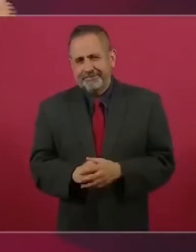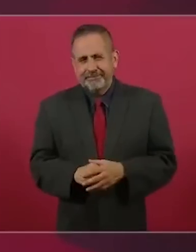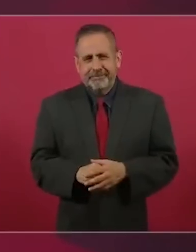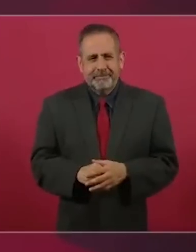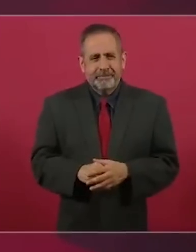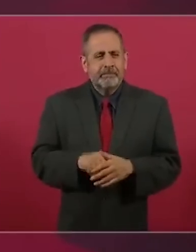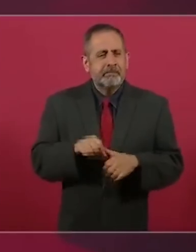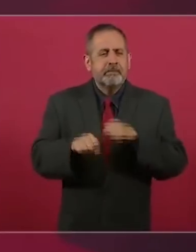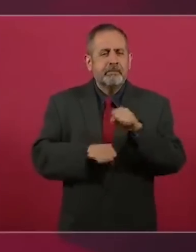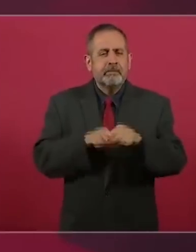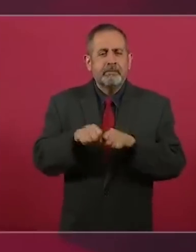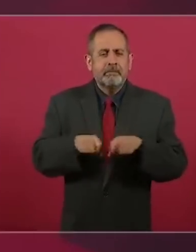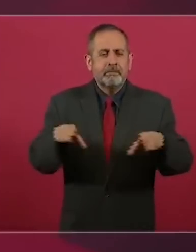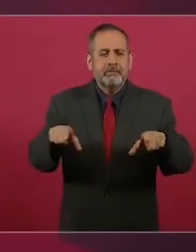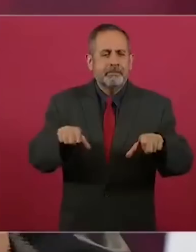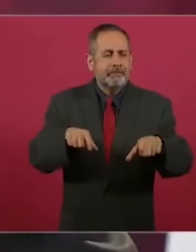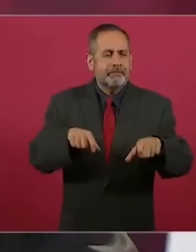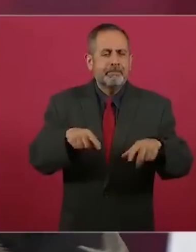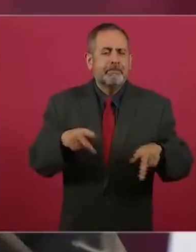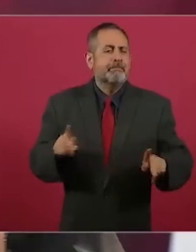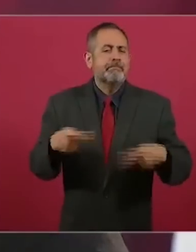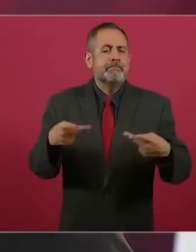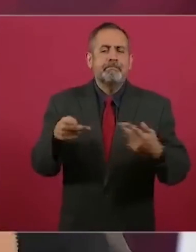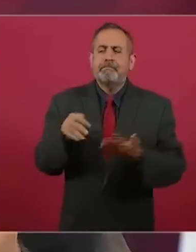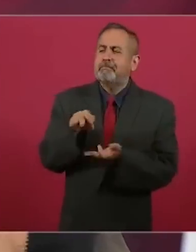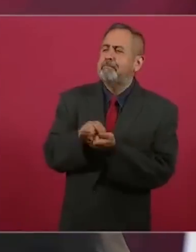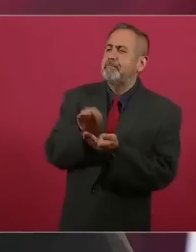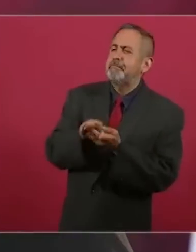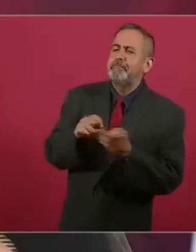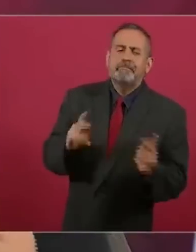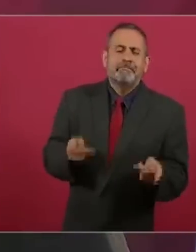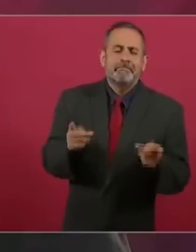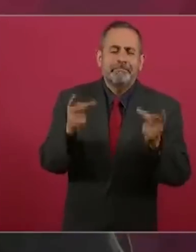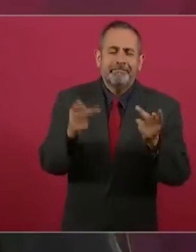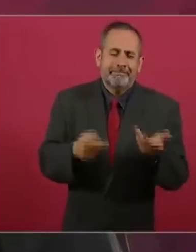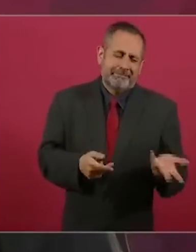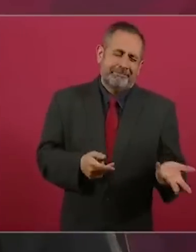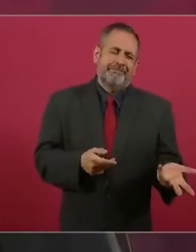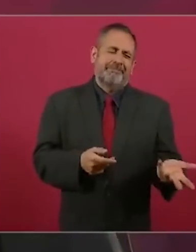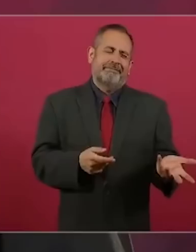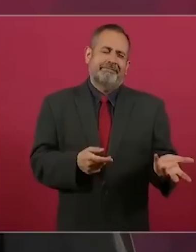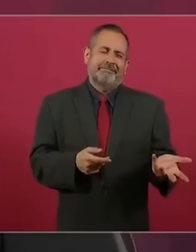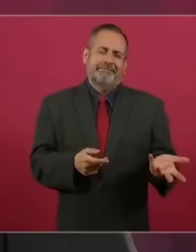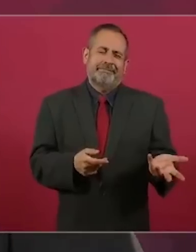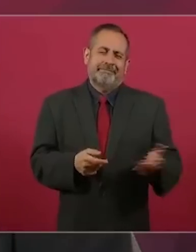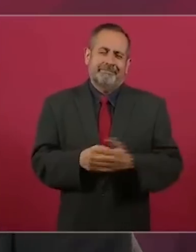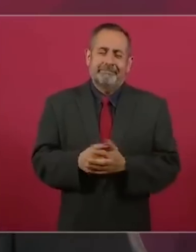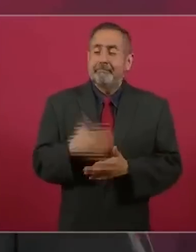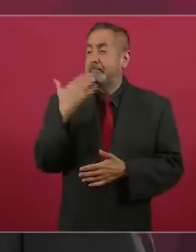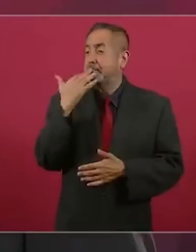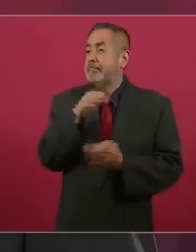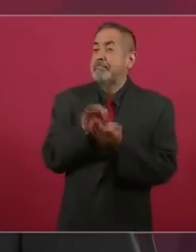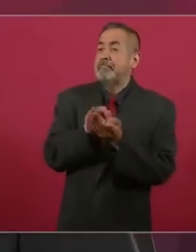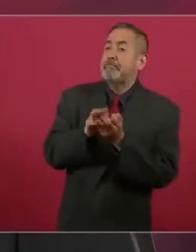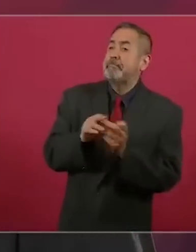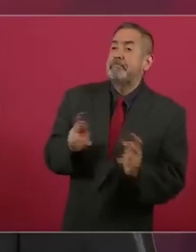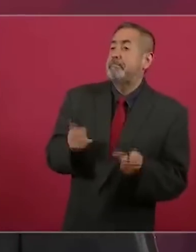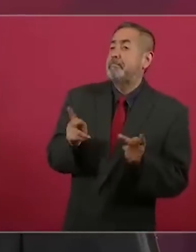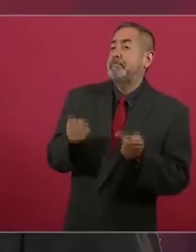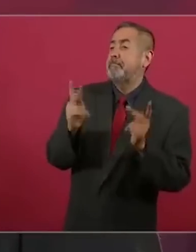un triciclo, tamales, tamales, ricos tamales